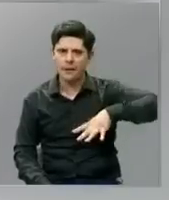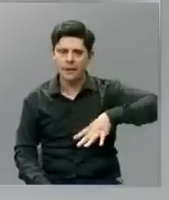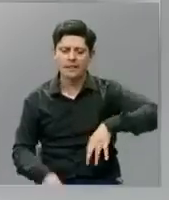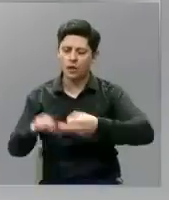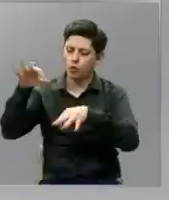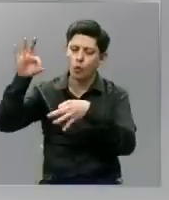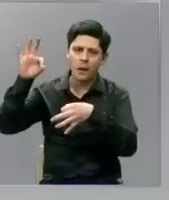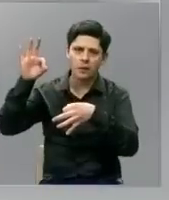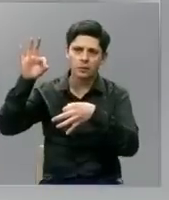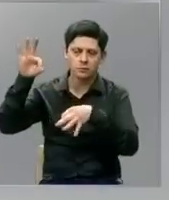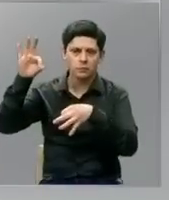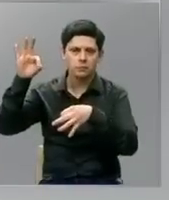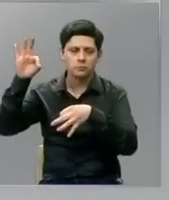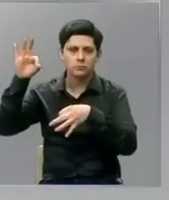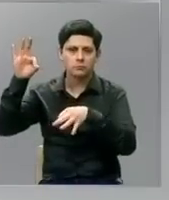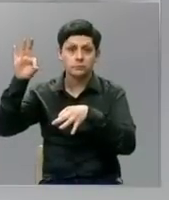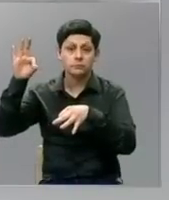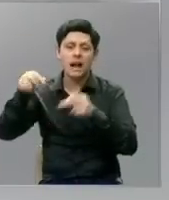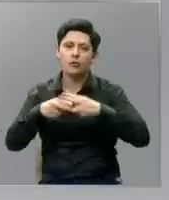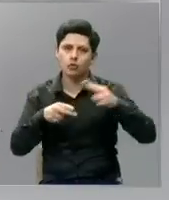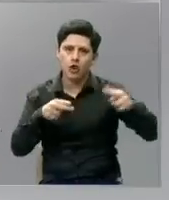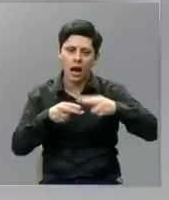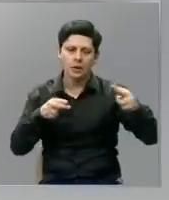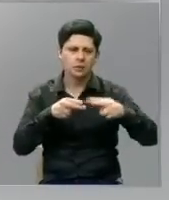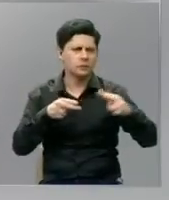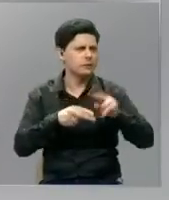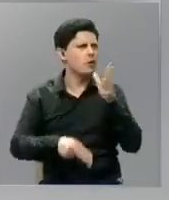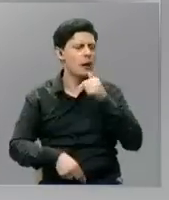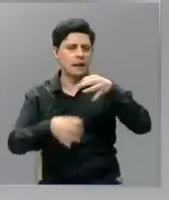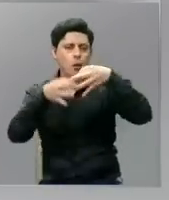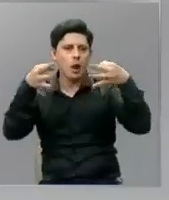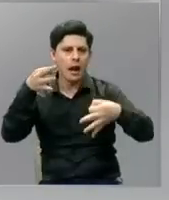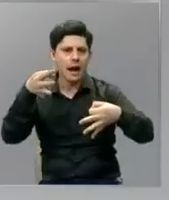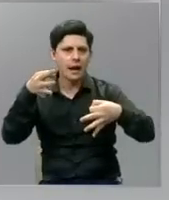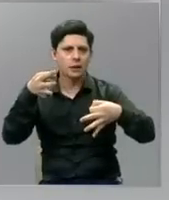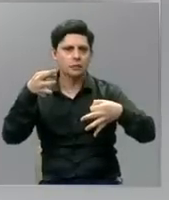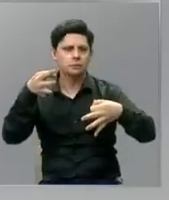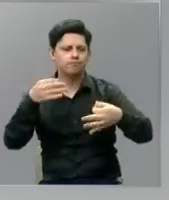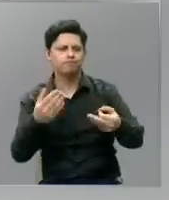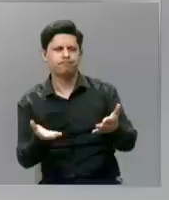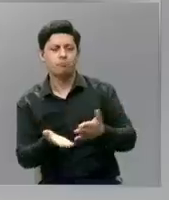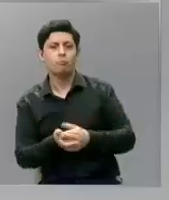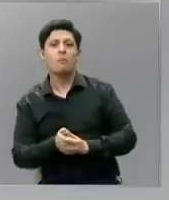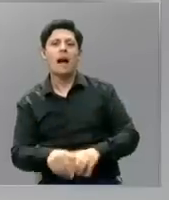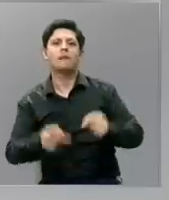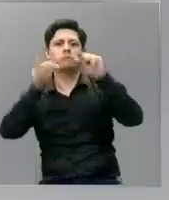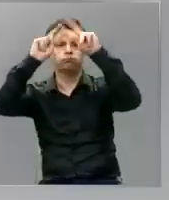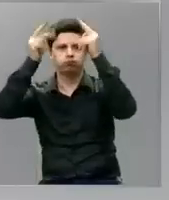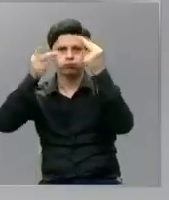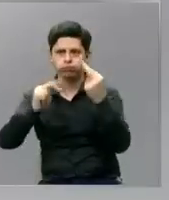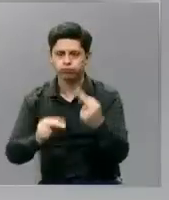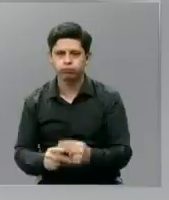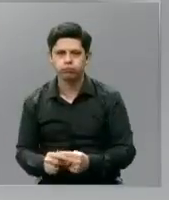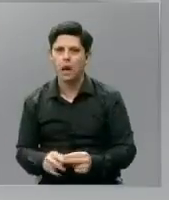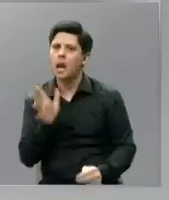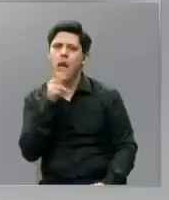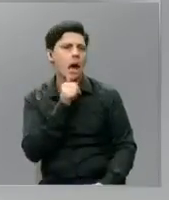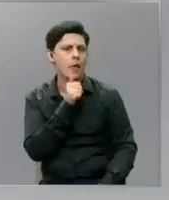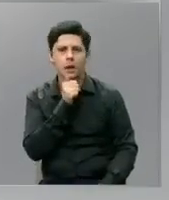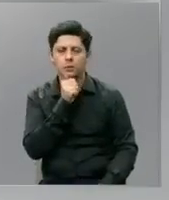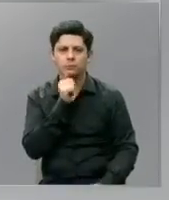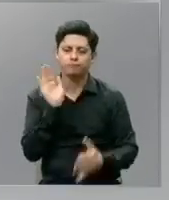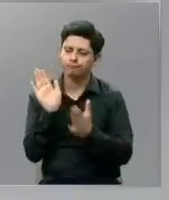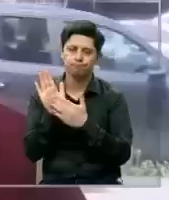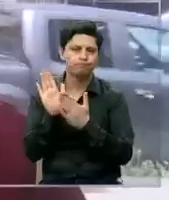en este documento reconocen que debían solucionar esta irregularidad. Hasta habrían entregado órdenes de demolición, pero nada se ha